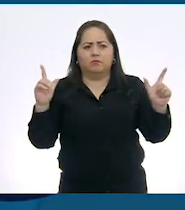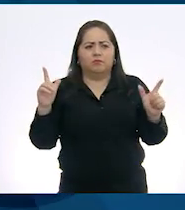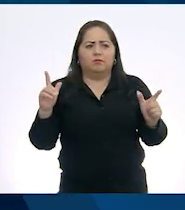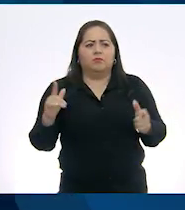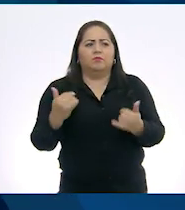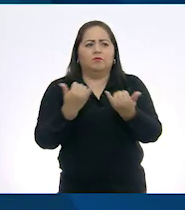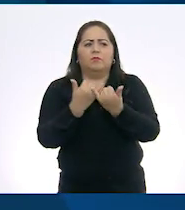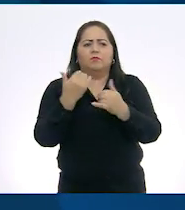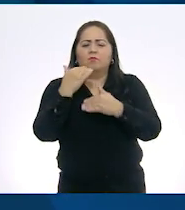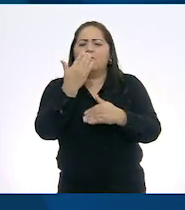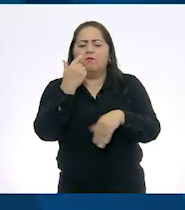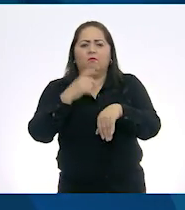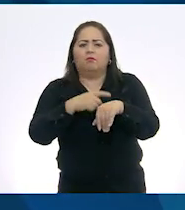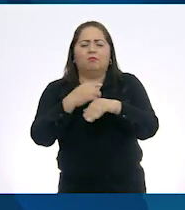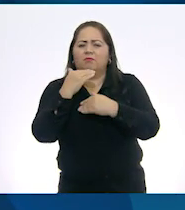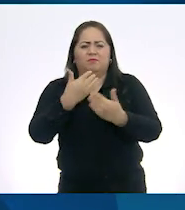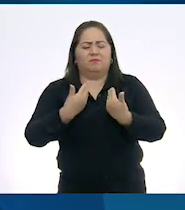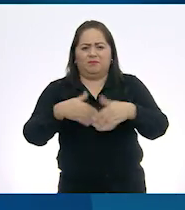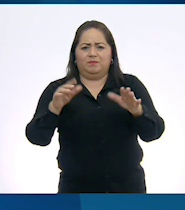ilimitado también.